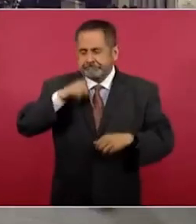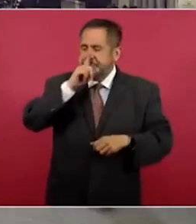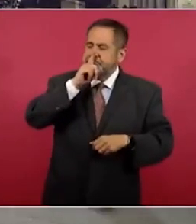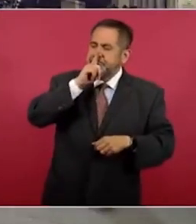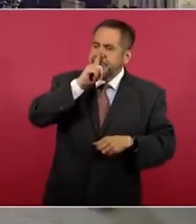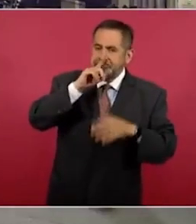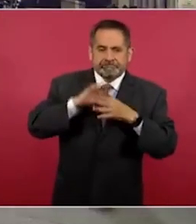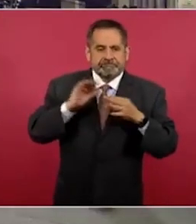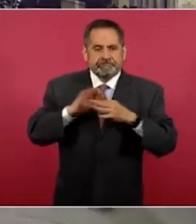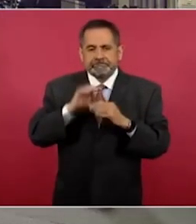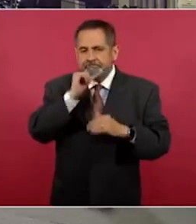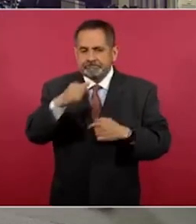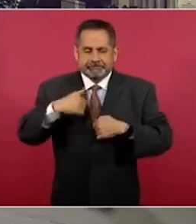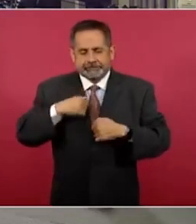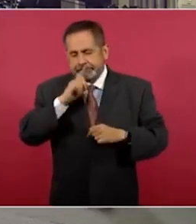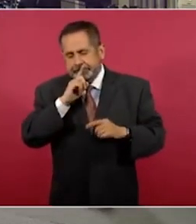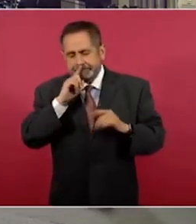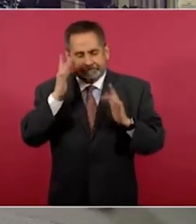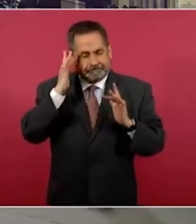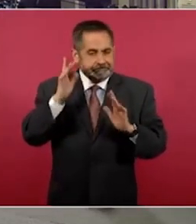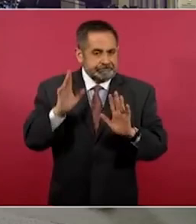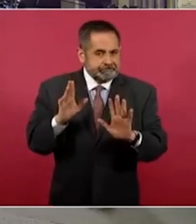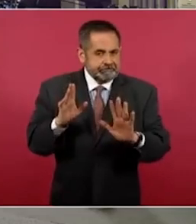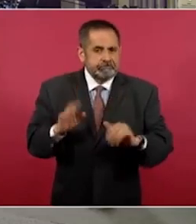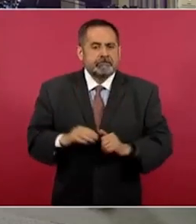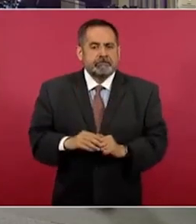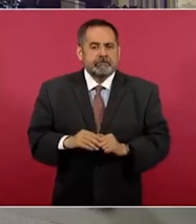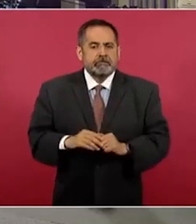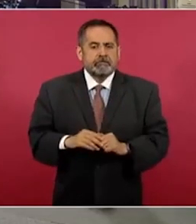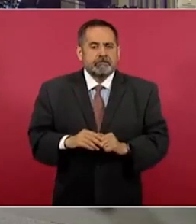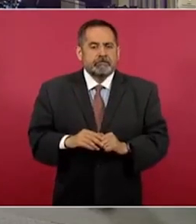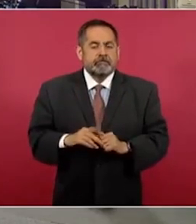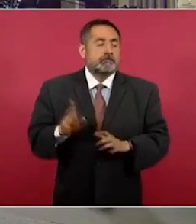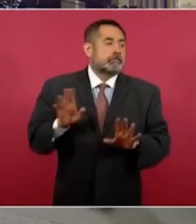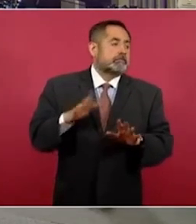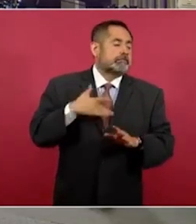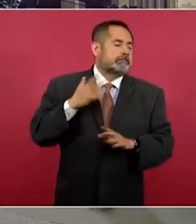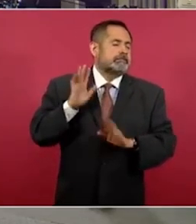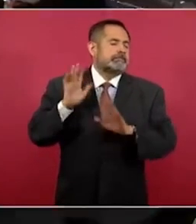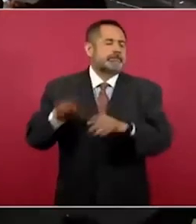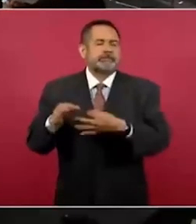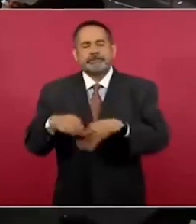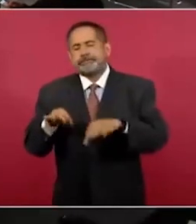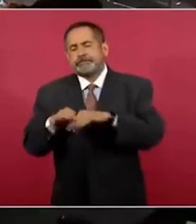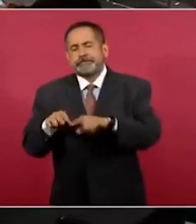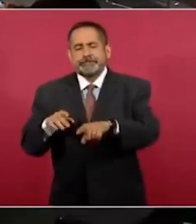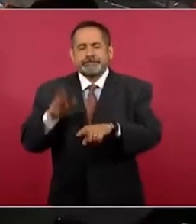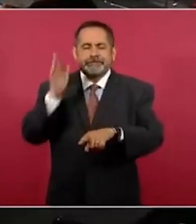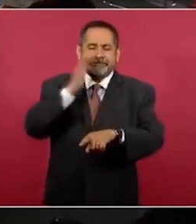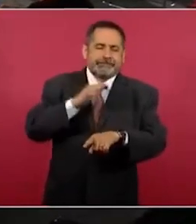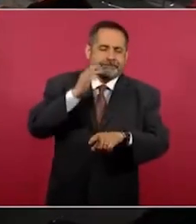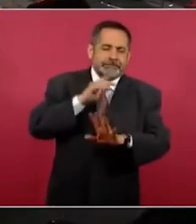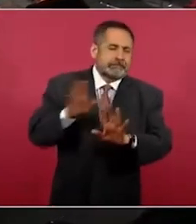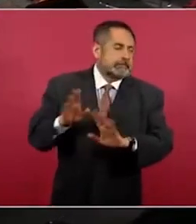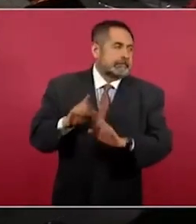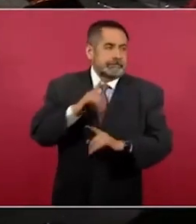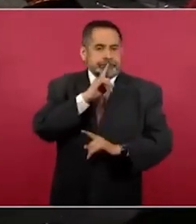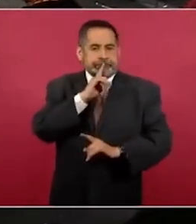dice como que no me importaba mucho, que no me interesaba,